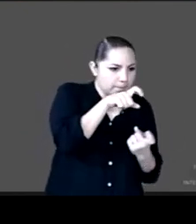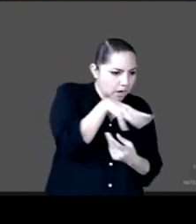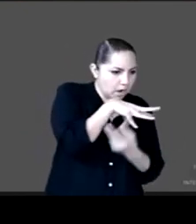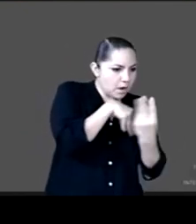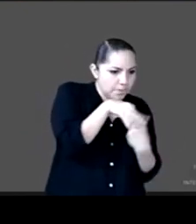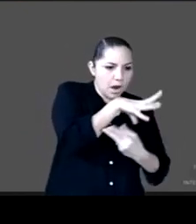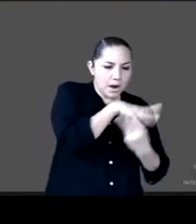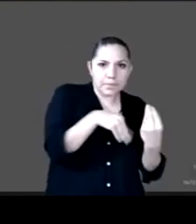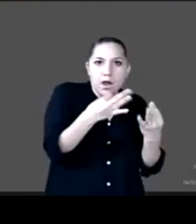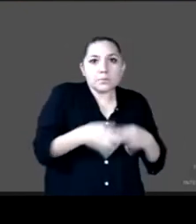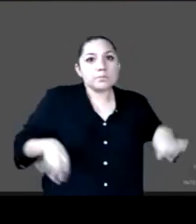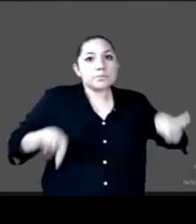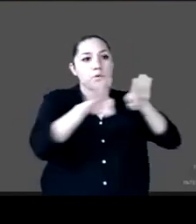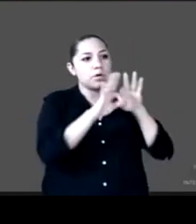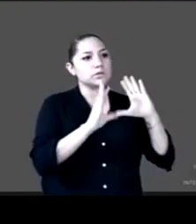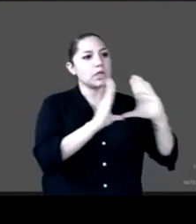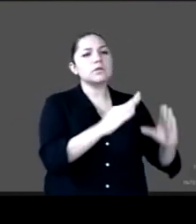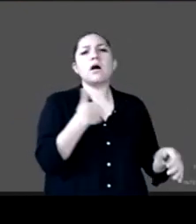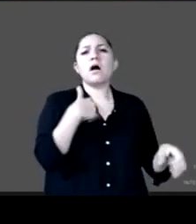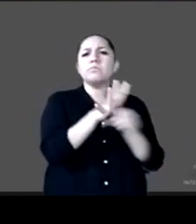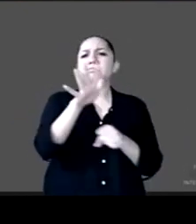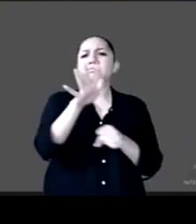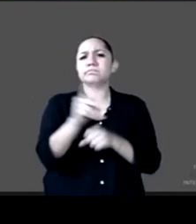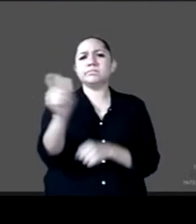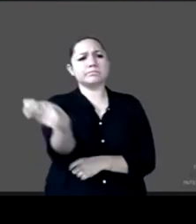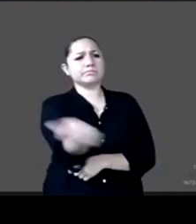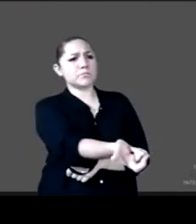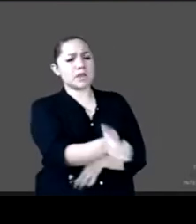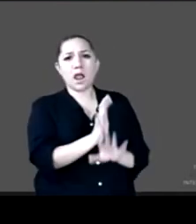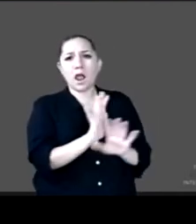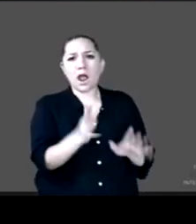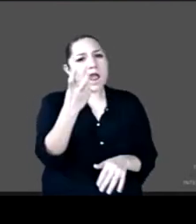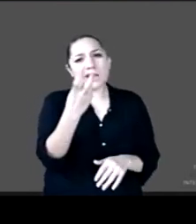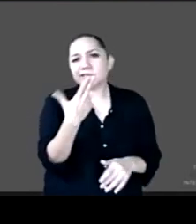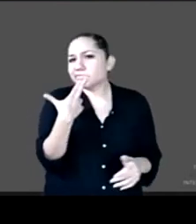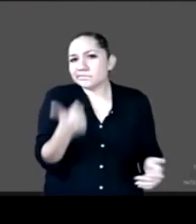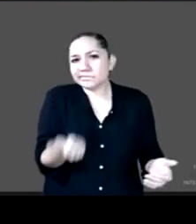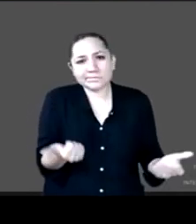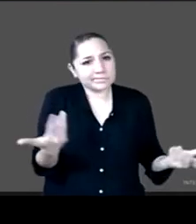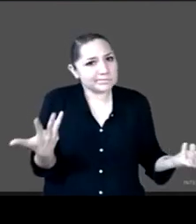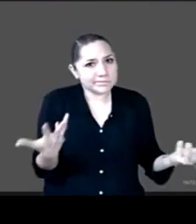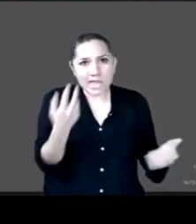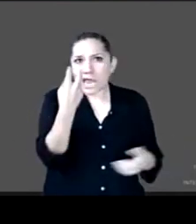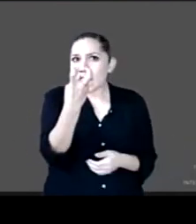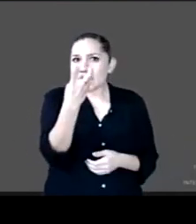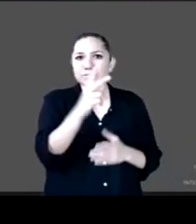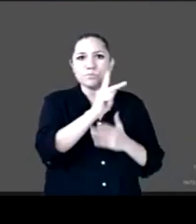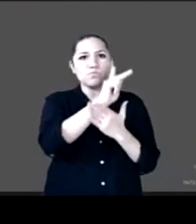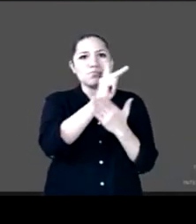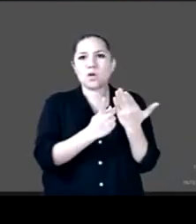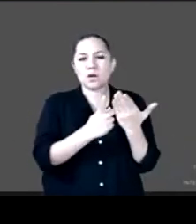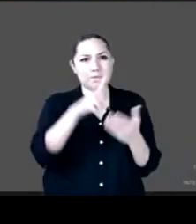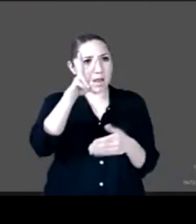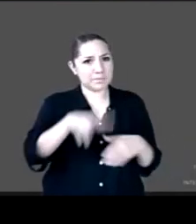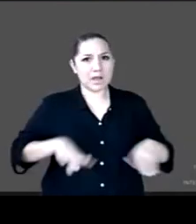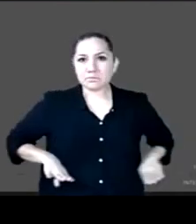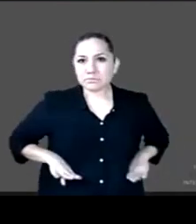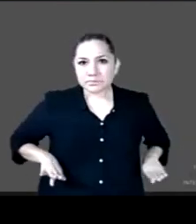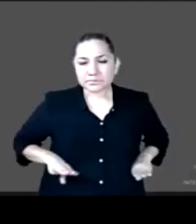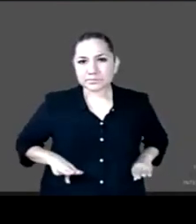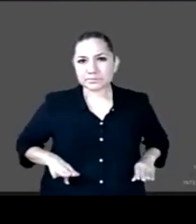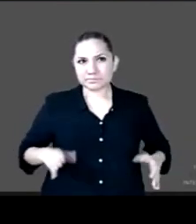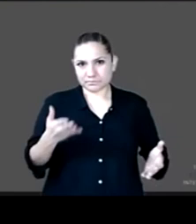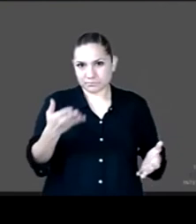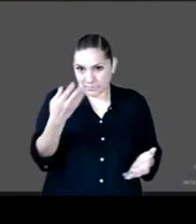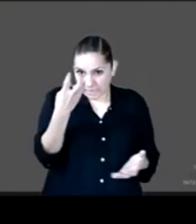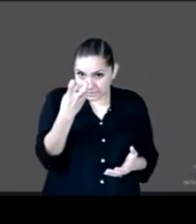el inicio a la vuelta de la rueda pero no puede ser un programa en sí mismo tiene